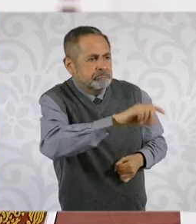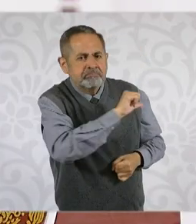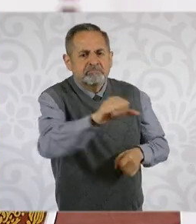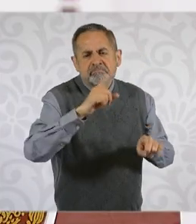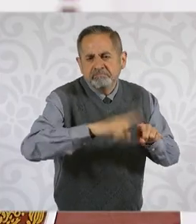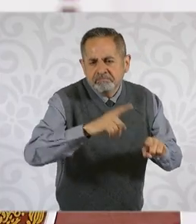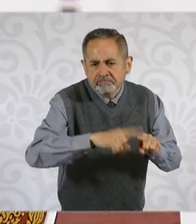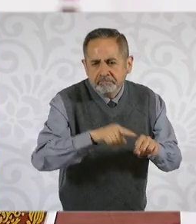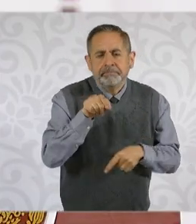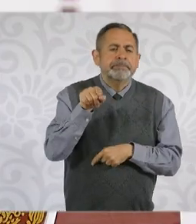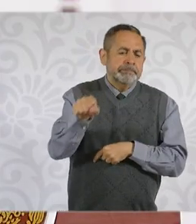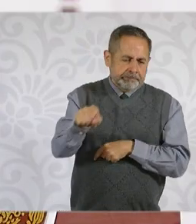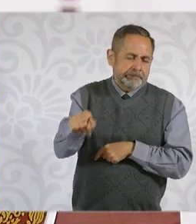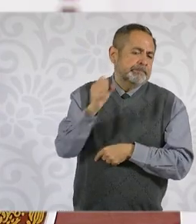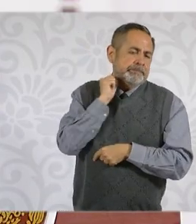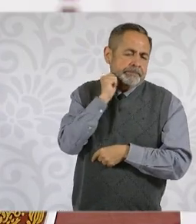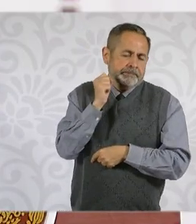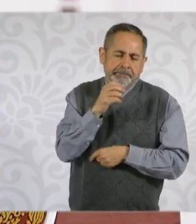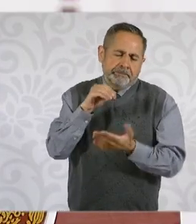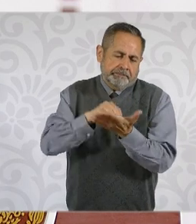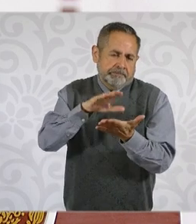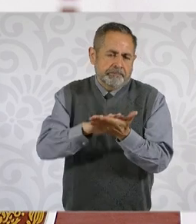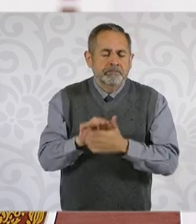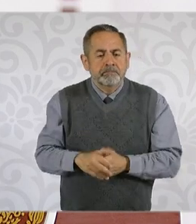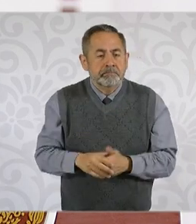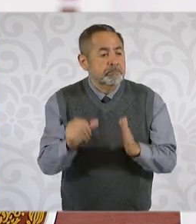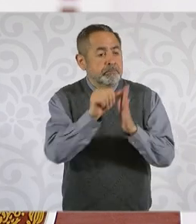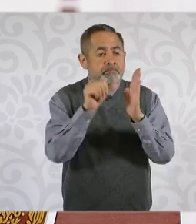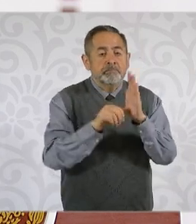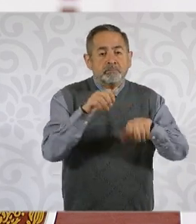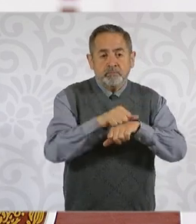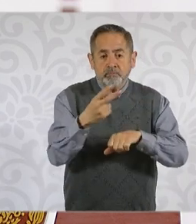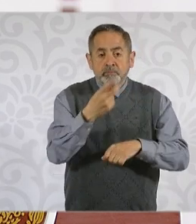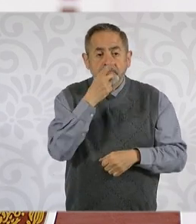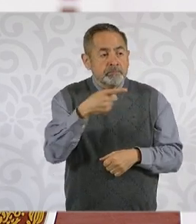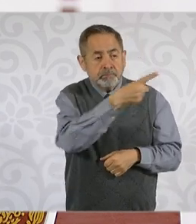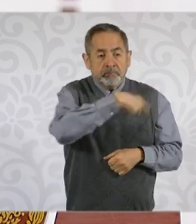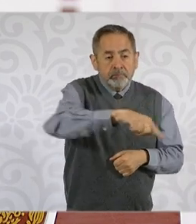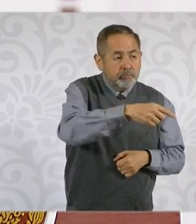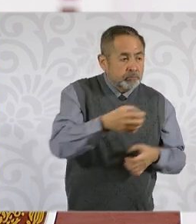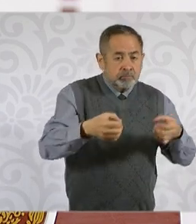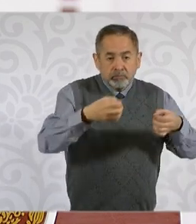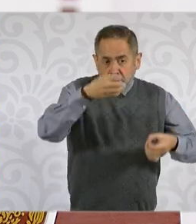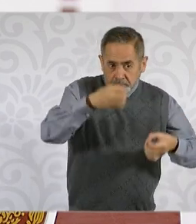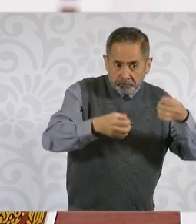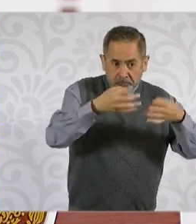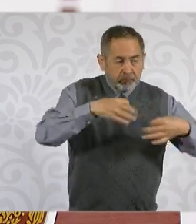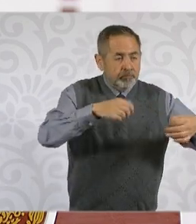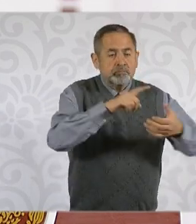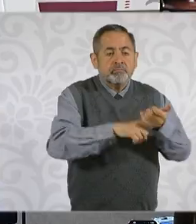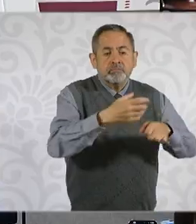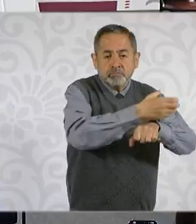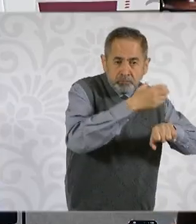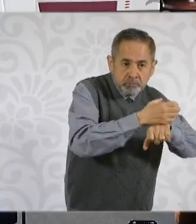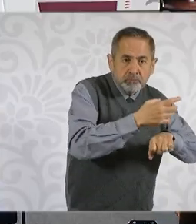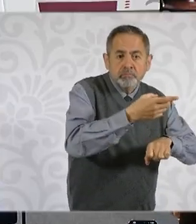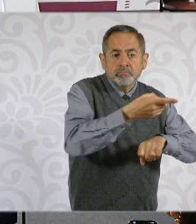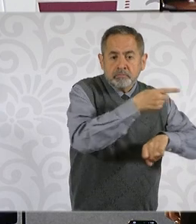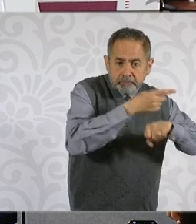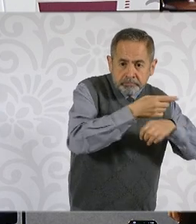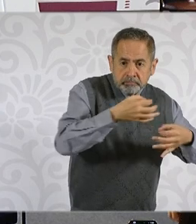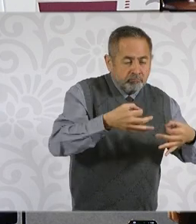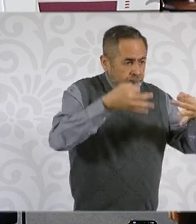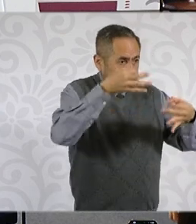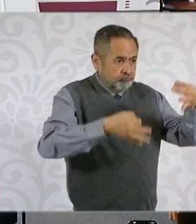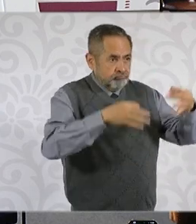transitorio de la ley? Para el caso de magistradas y magistrados de circuito y jueces de distrito,